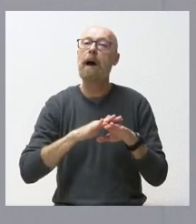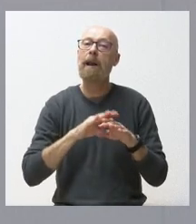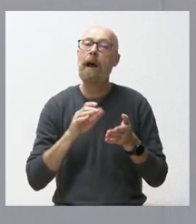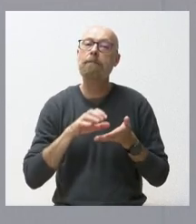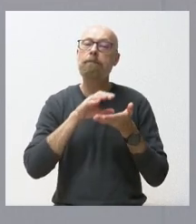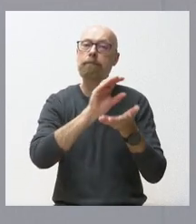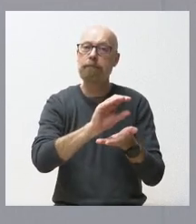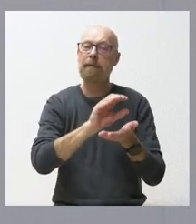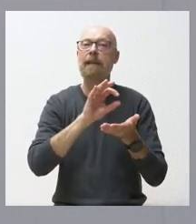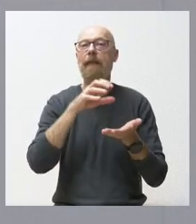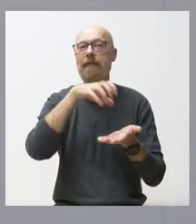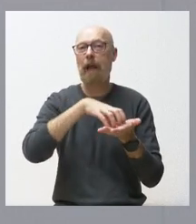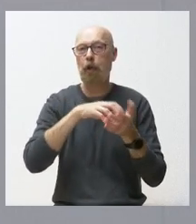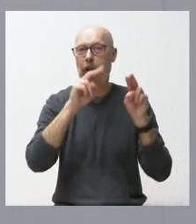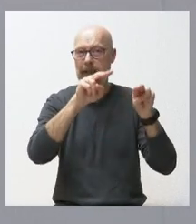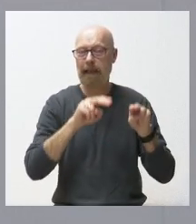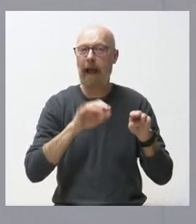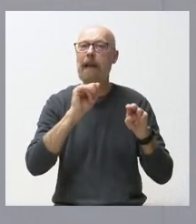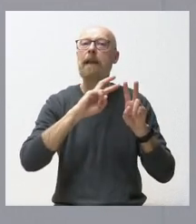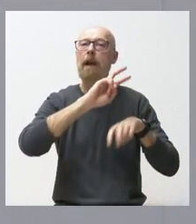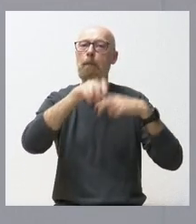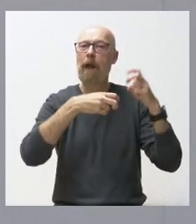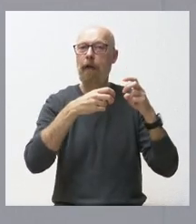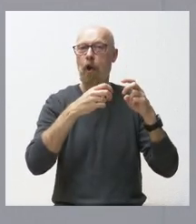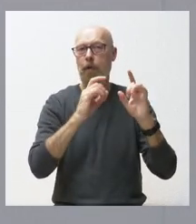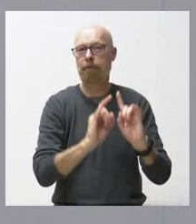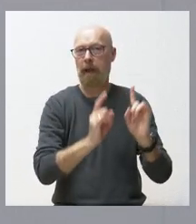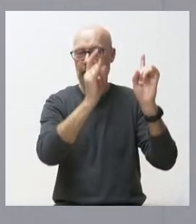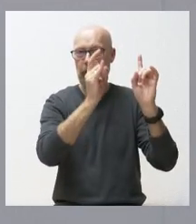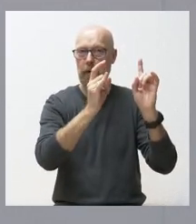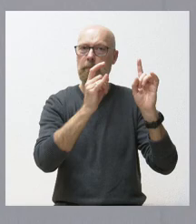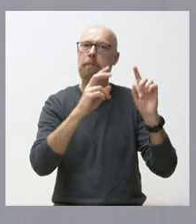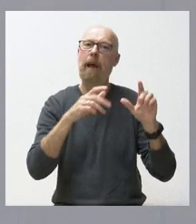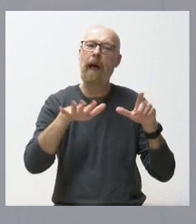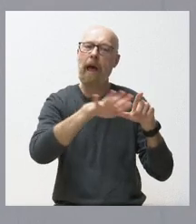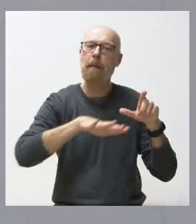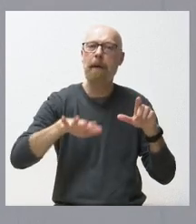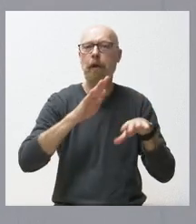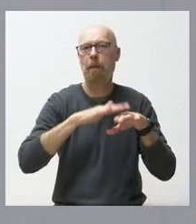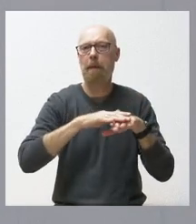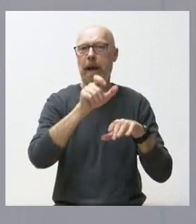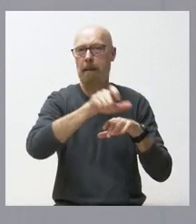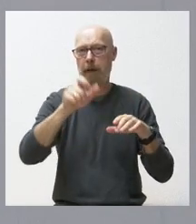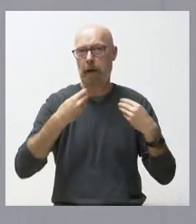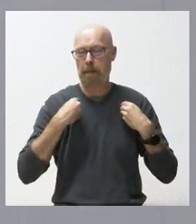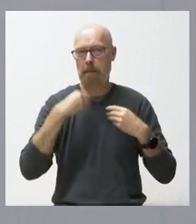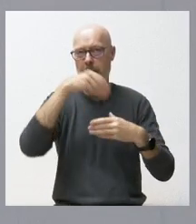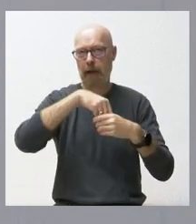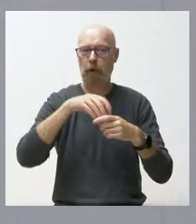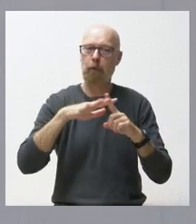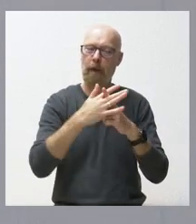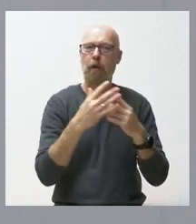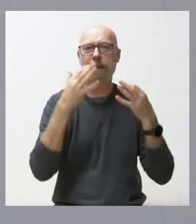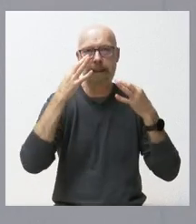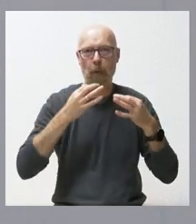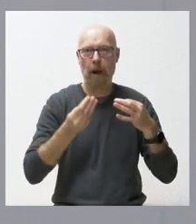residencial como la remodelación de las instalaciones que va a contar con nuevos espacios para residentes que serán además más seguras. Es una inversión muy importante